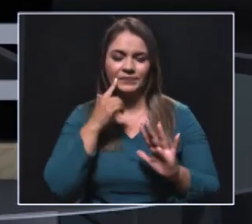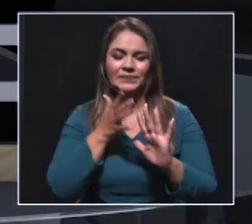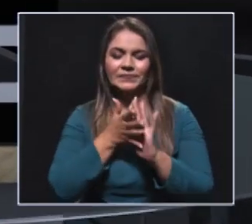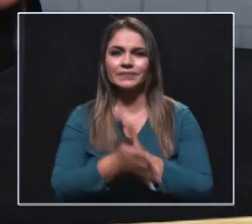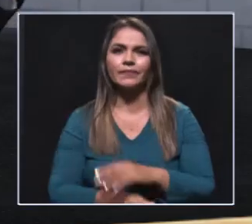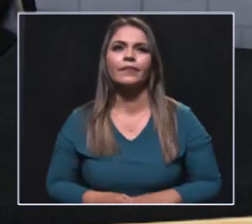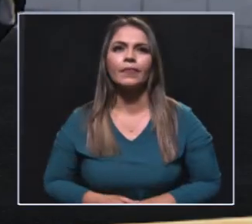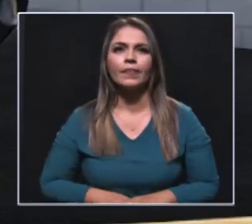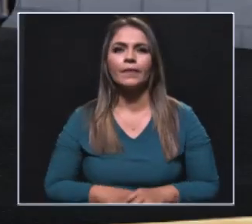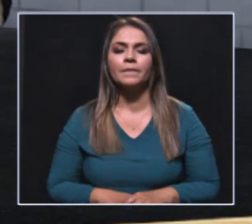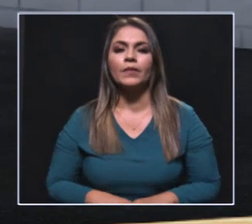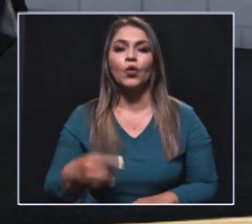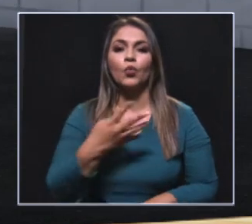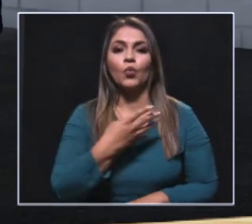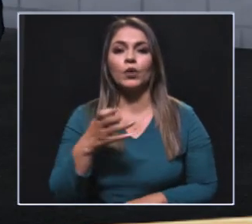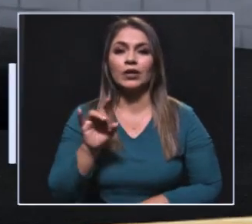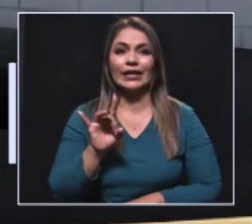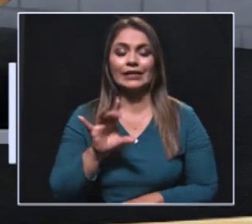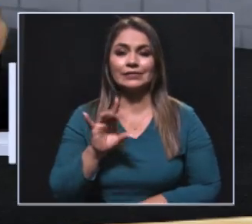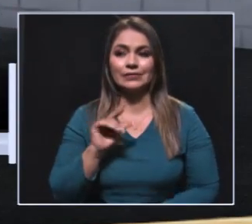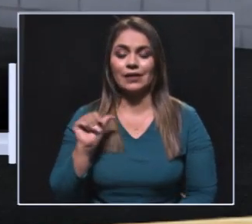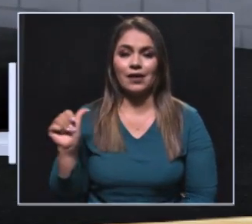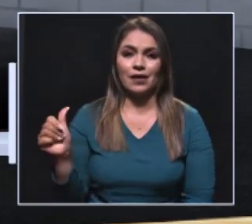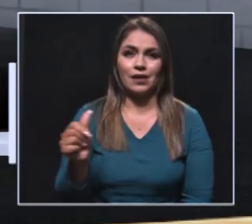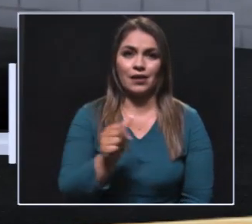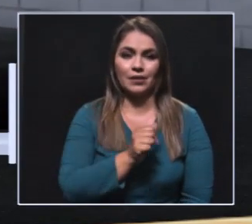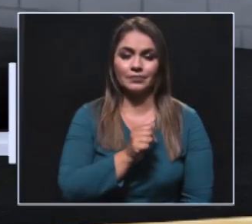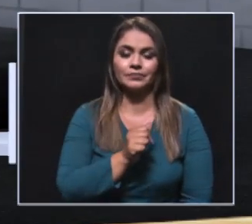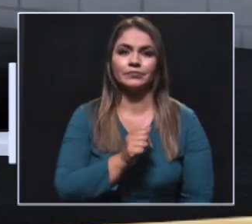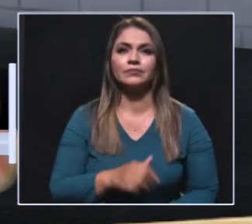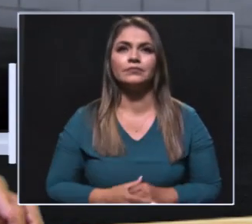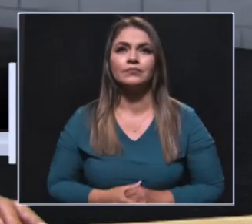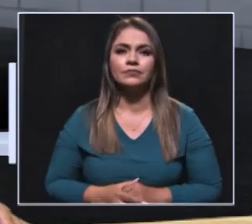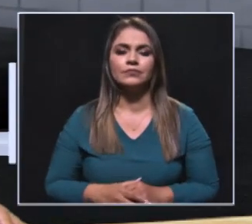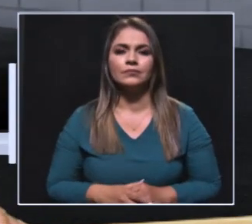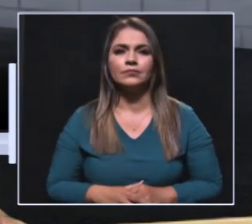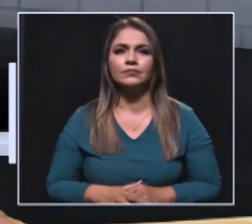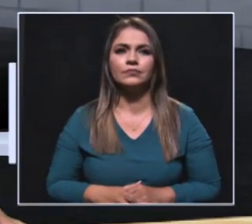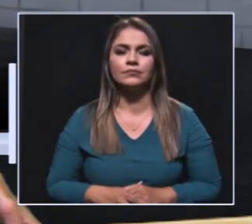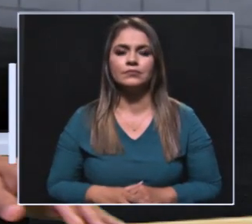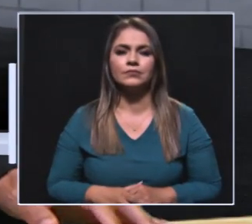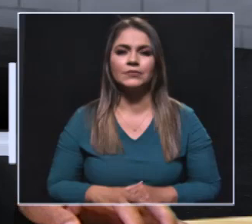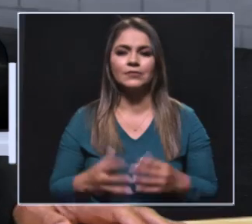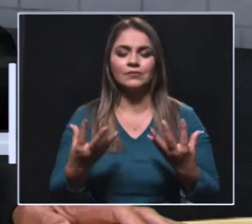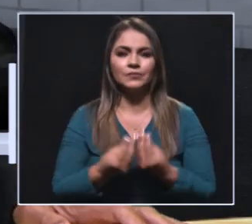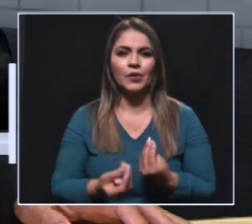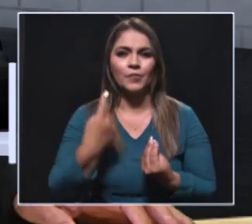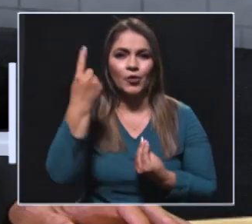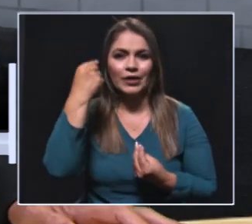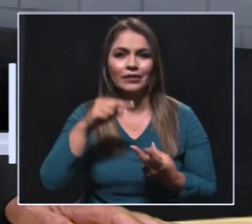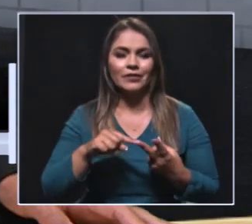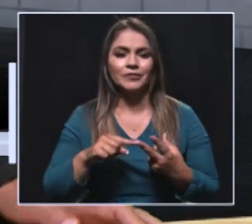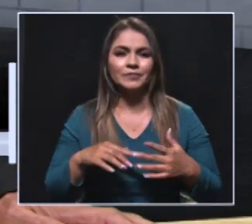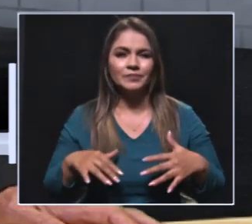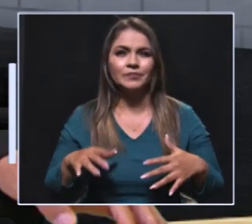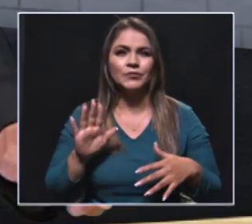siguientes. De las 415 mujeres que están en la escuela nuestra de formación política y que van a aspirar a cargo de